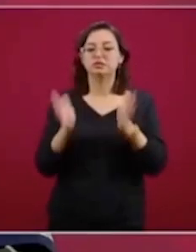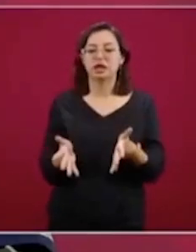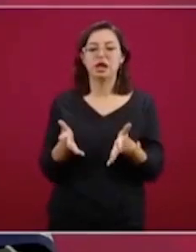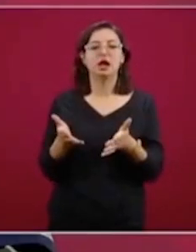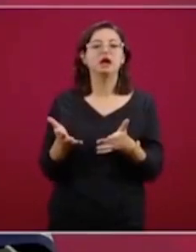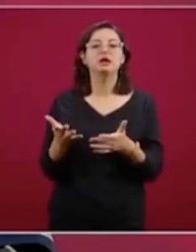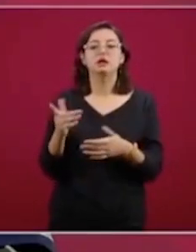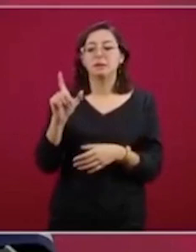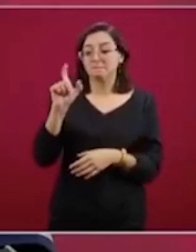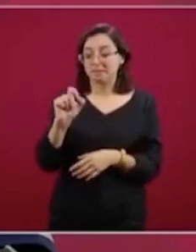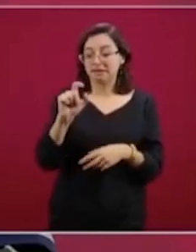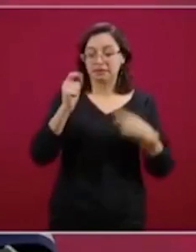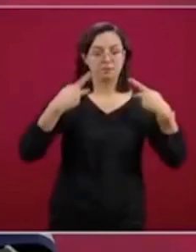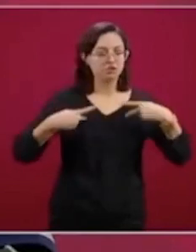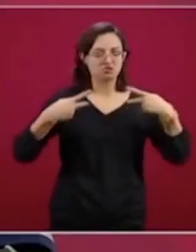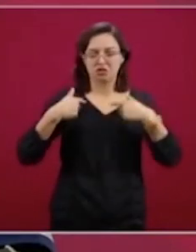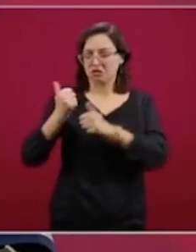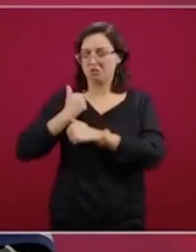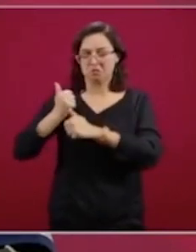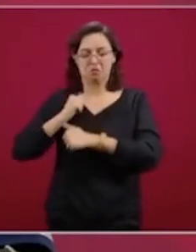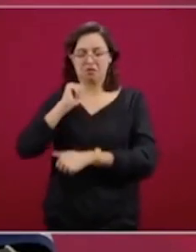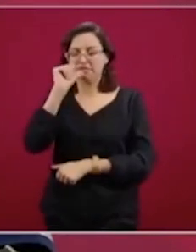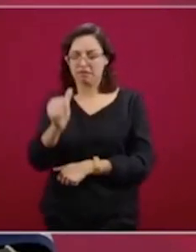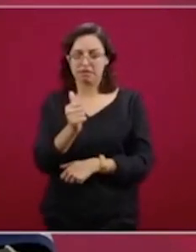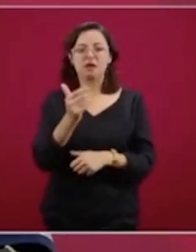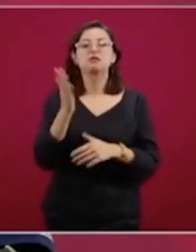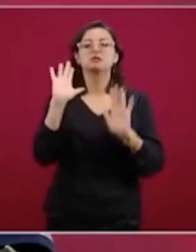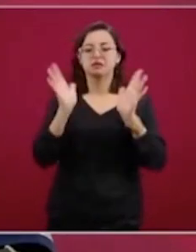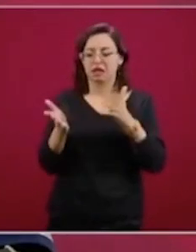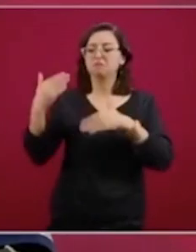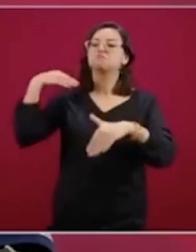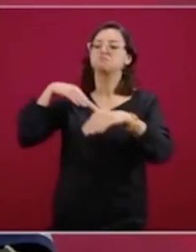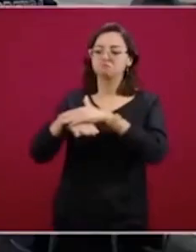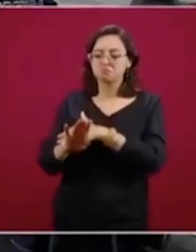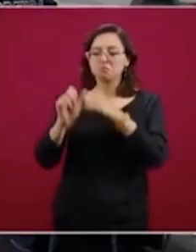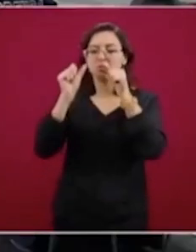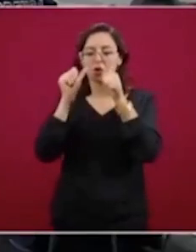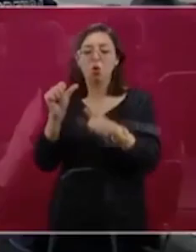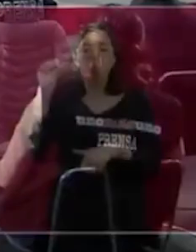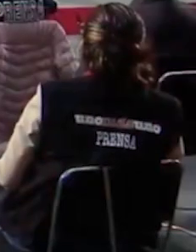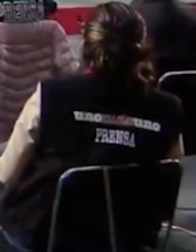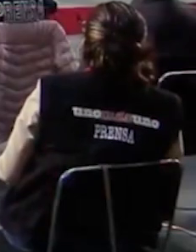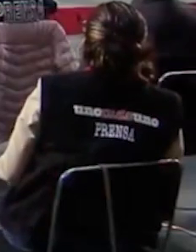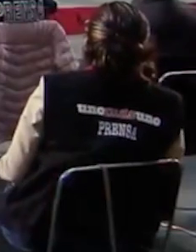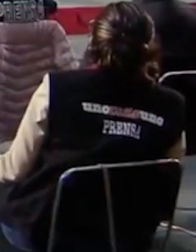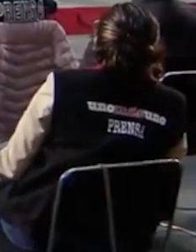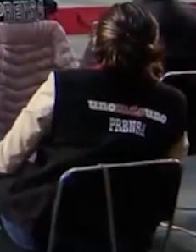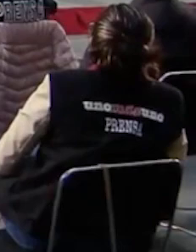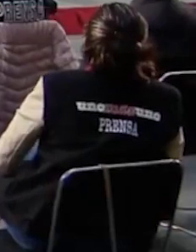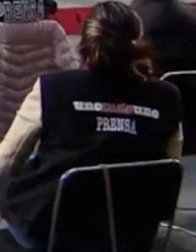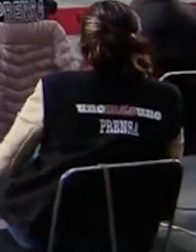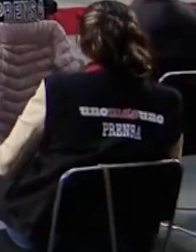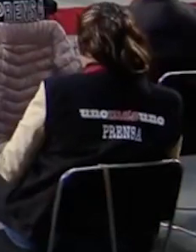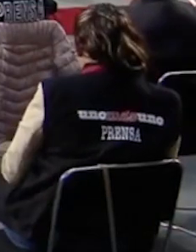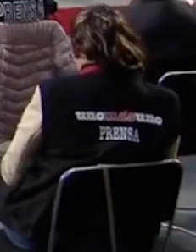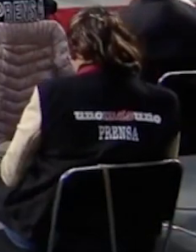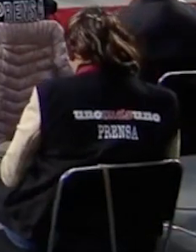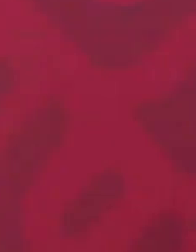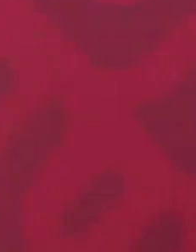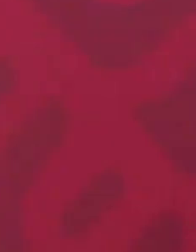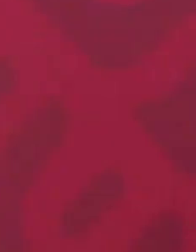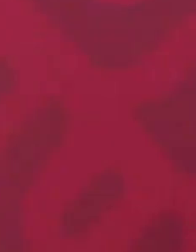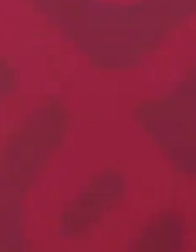20 civiles, de los cuales tenemos hasta el día de ahorita en la mañana tenemos nueve intubados que están